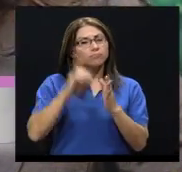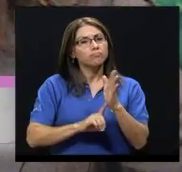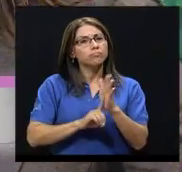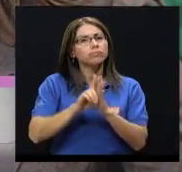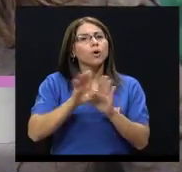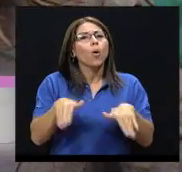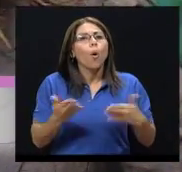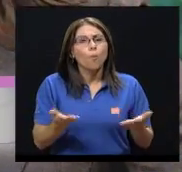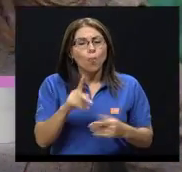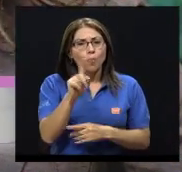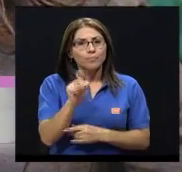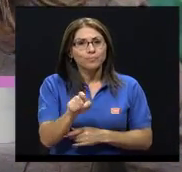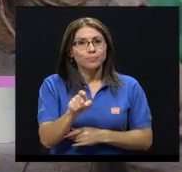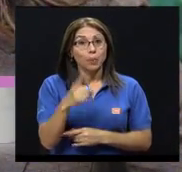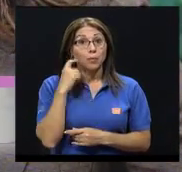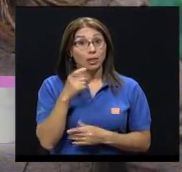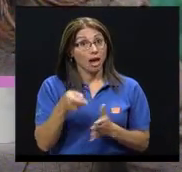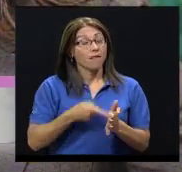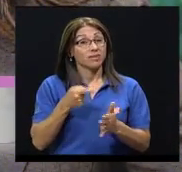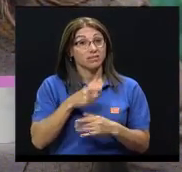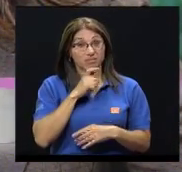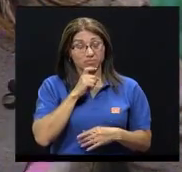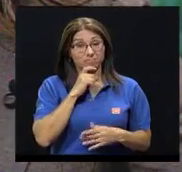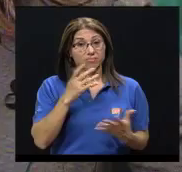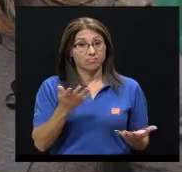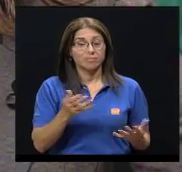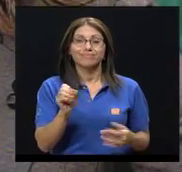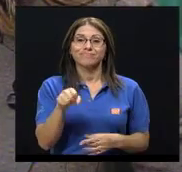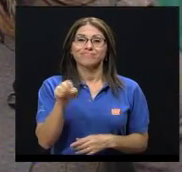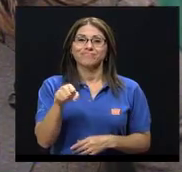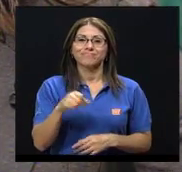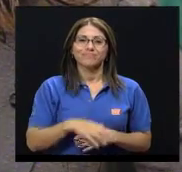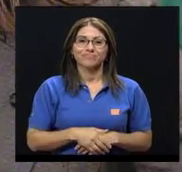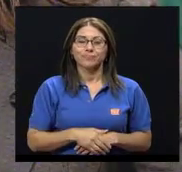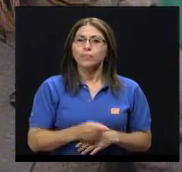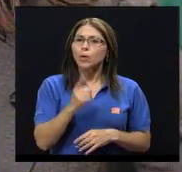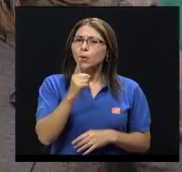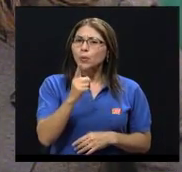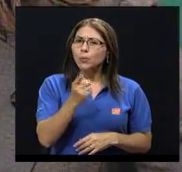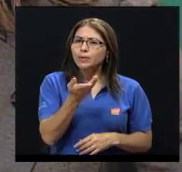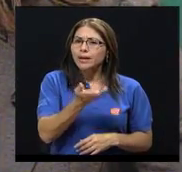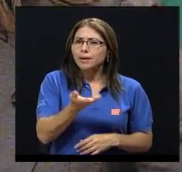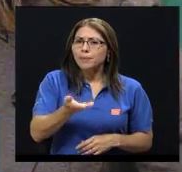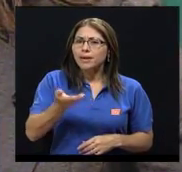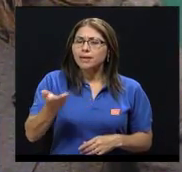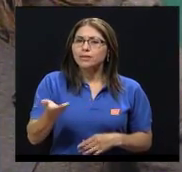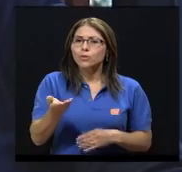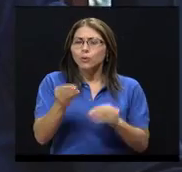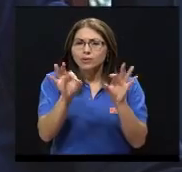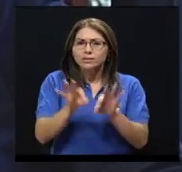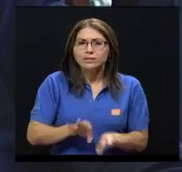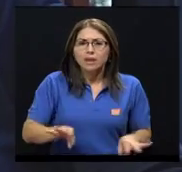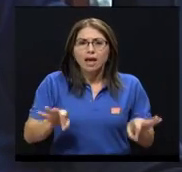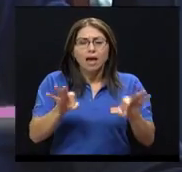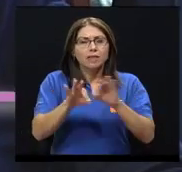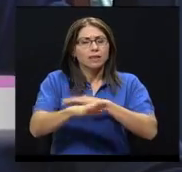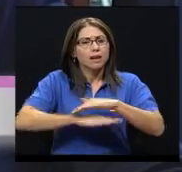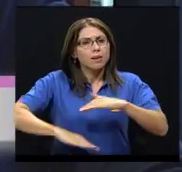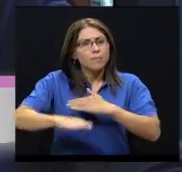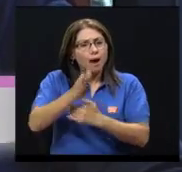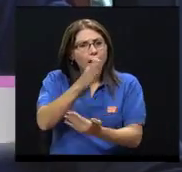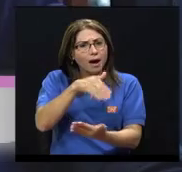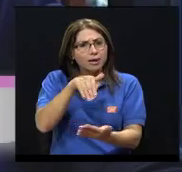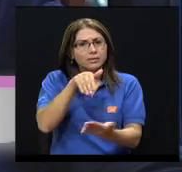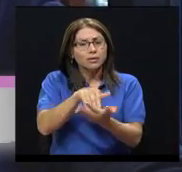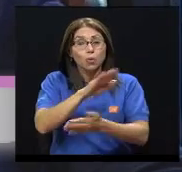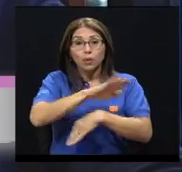a veces esto se las trae. Sí, claro. Un elemento que me parece a mí que es central y básico, que todos